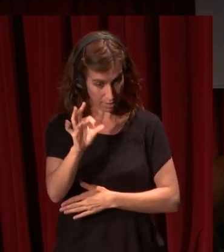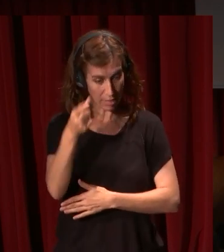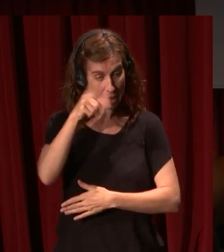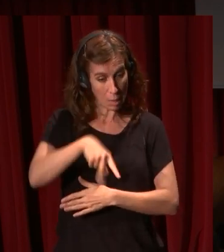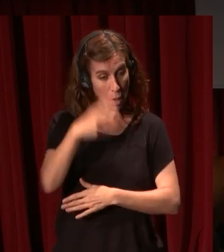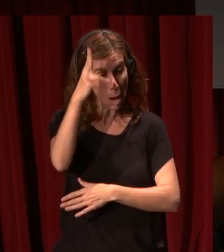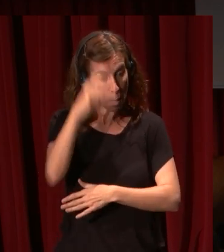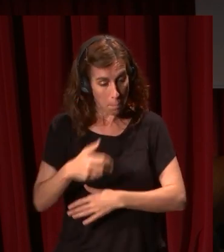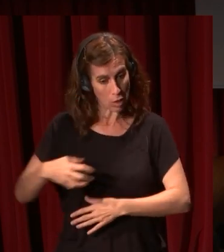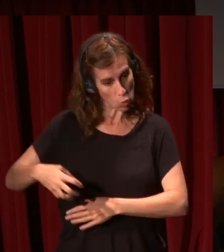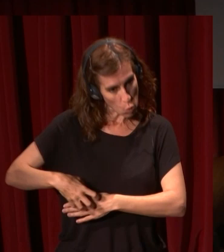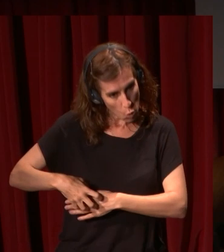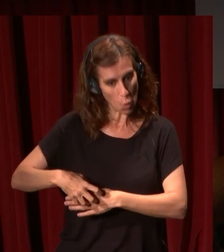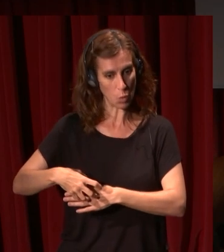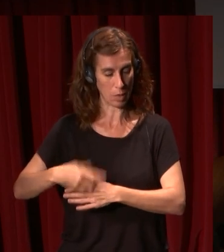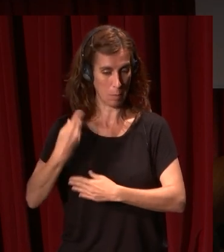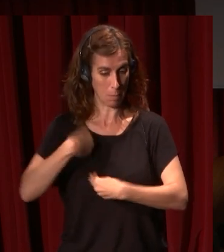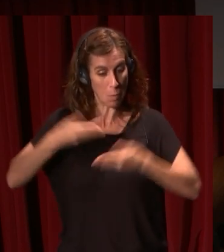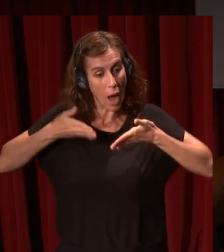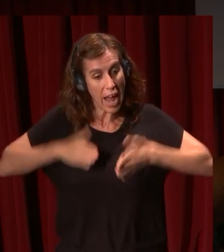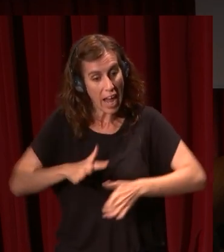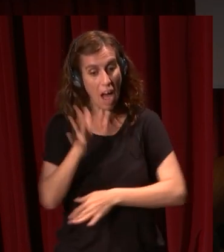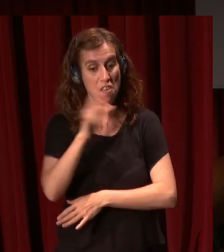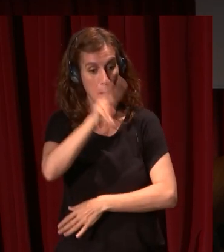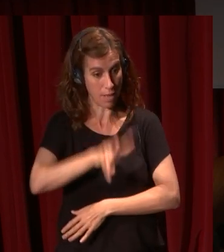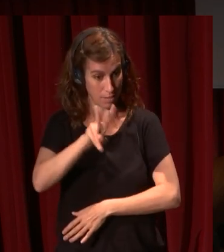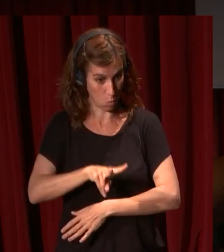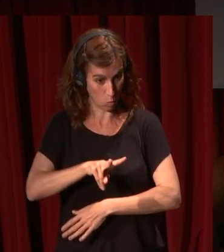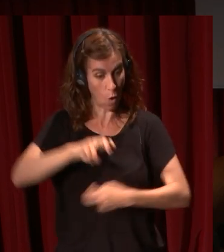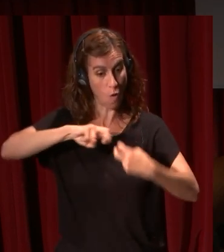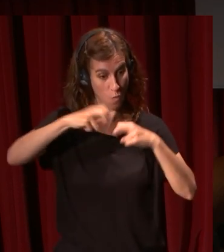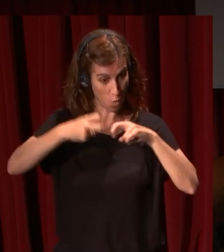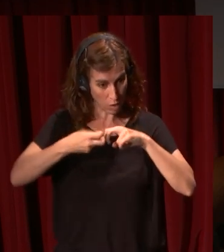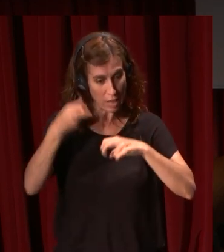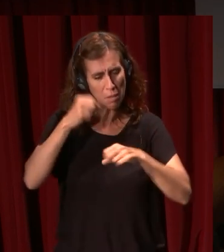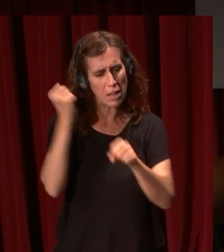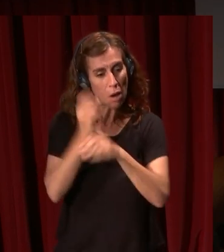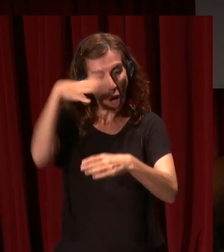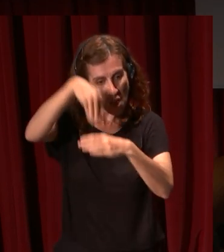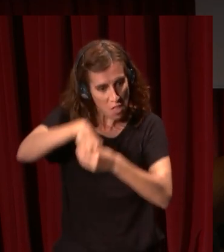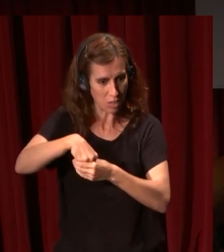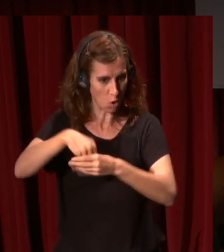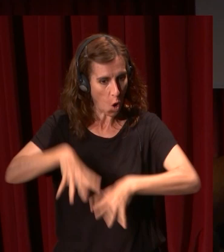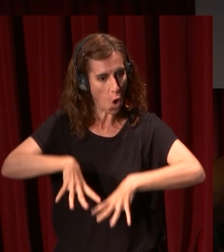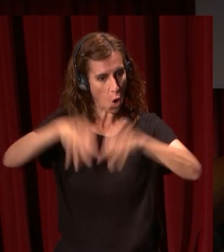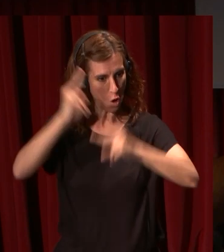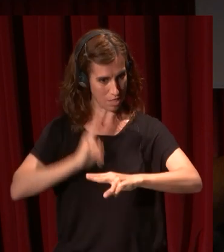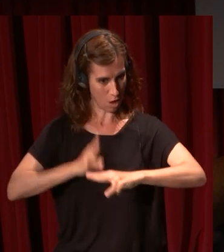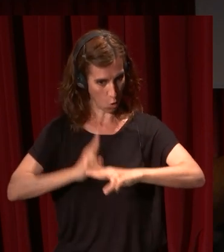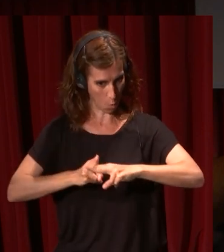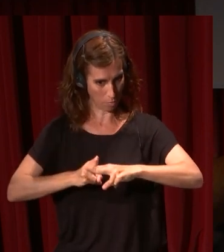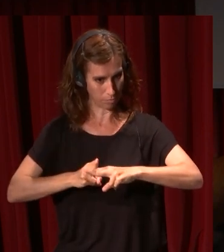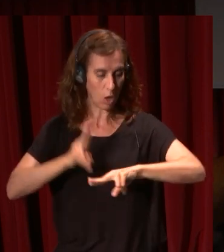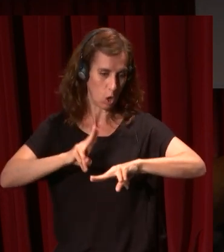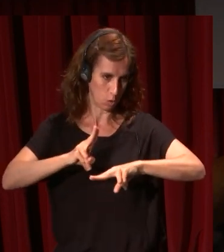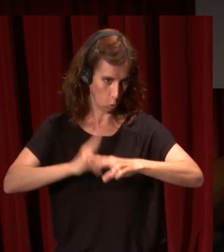archiduques de Isabel Clarogenia la hija de Felipe II en Bruselas y ha trabajado para la curia la corte de los papas en Roma y ha trabajado para Federico Borromeo